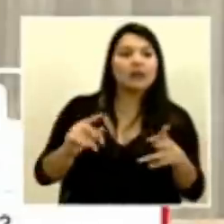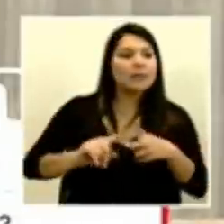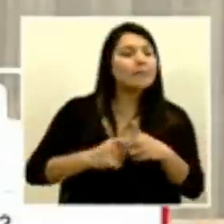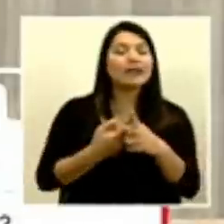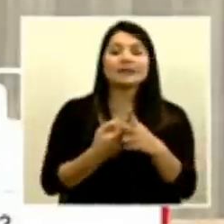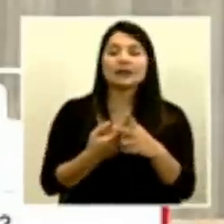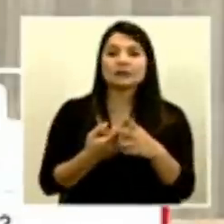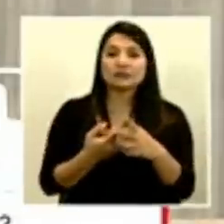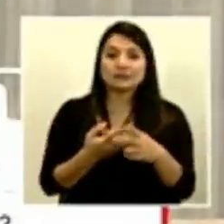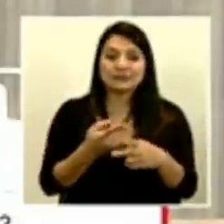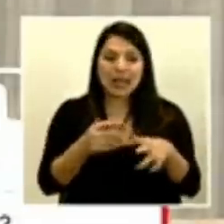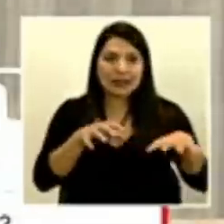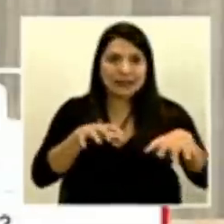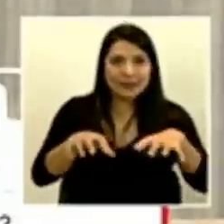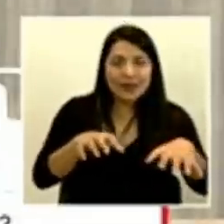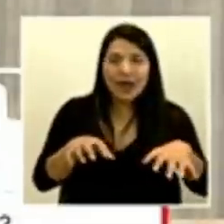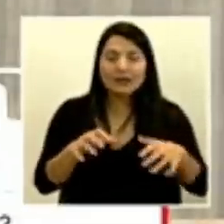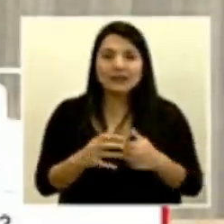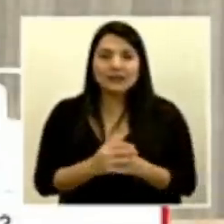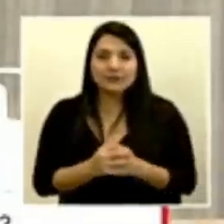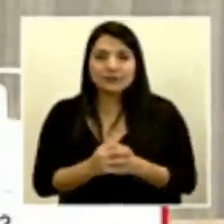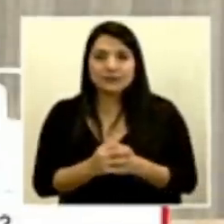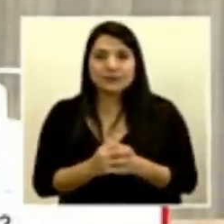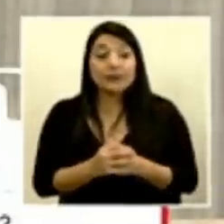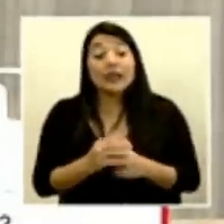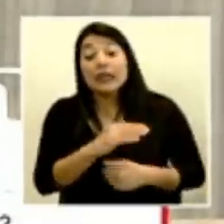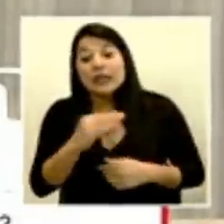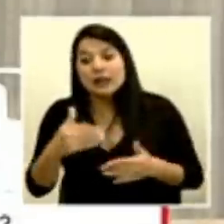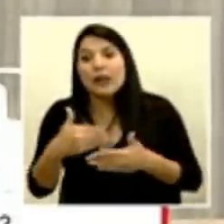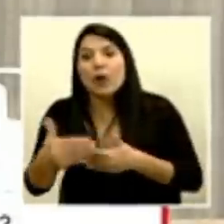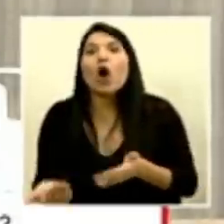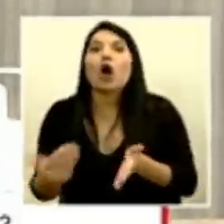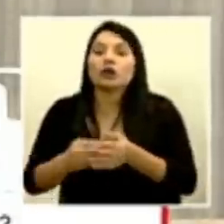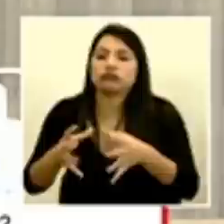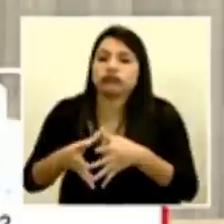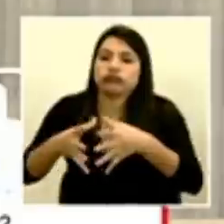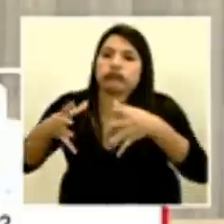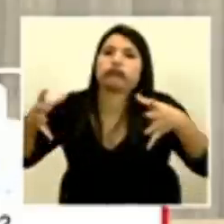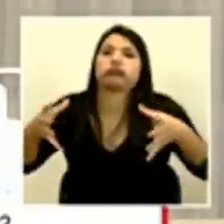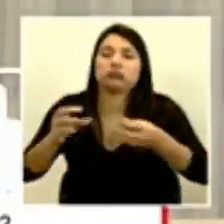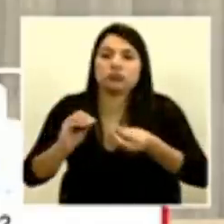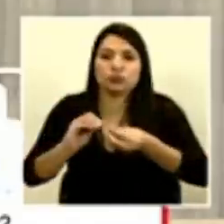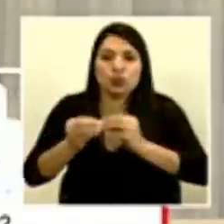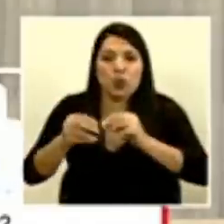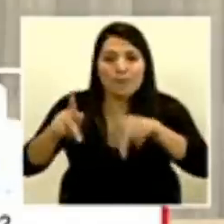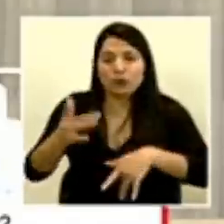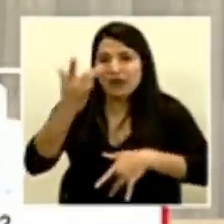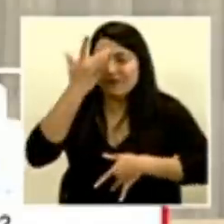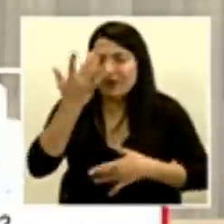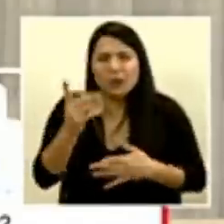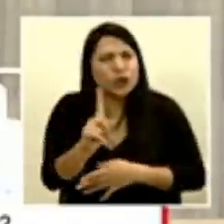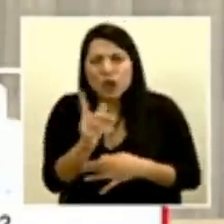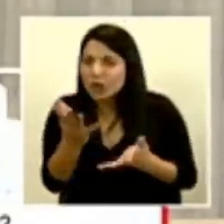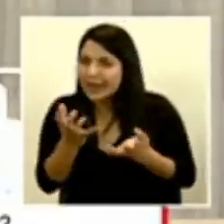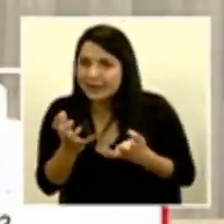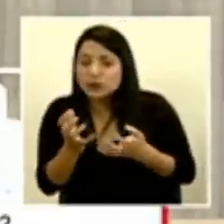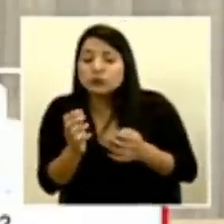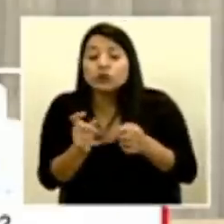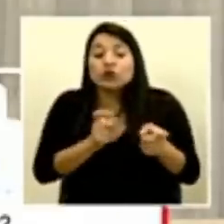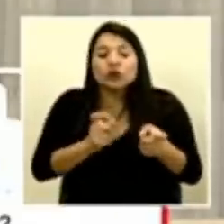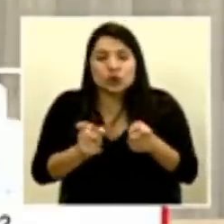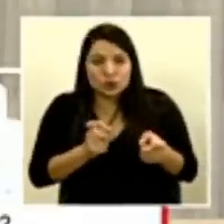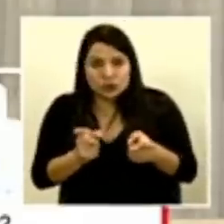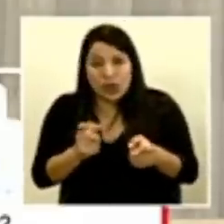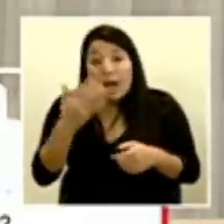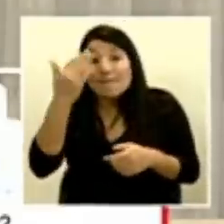o paulatinamente y que tengamos un aumento sustancial de casos porque llega un momento